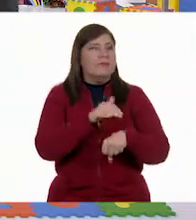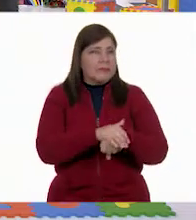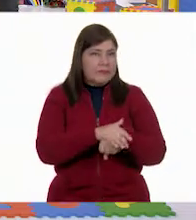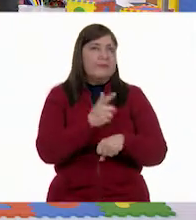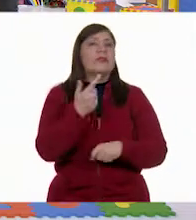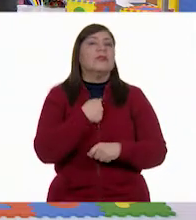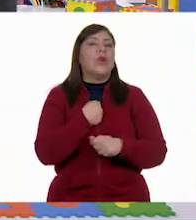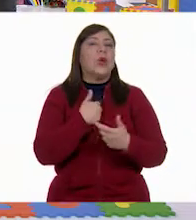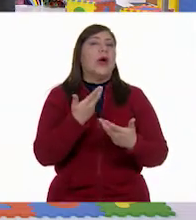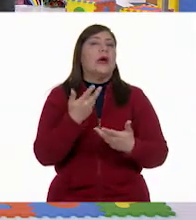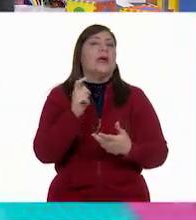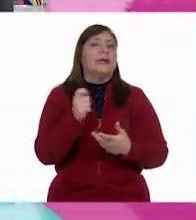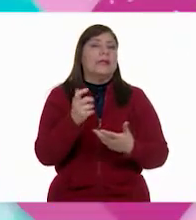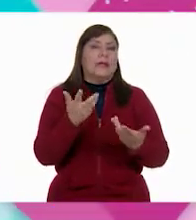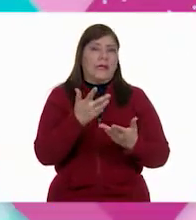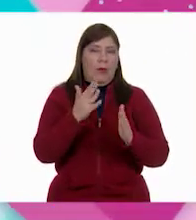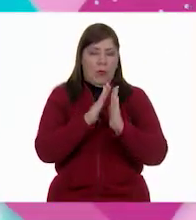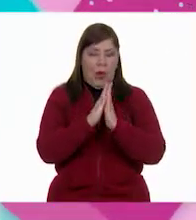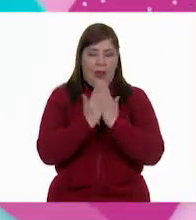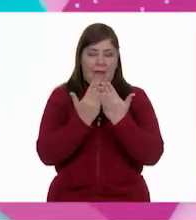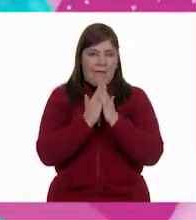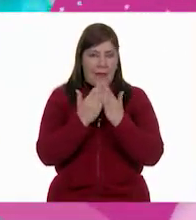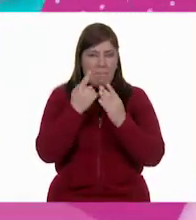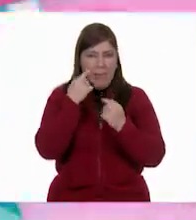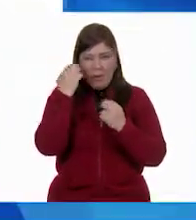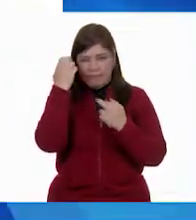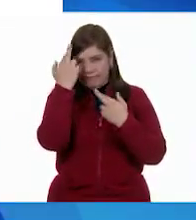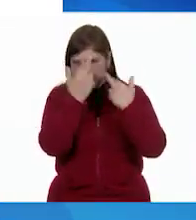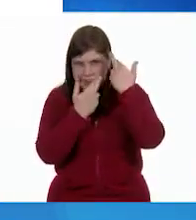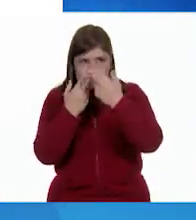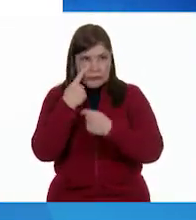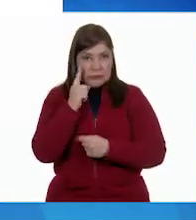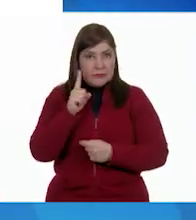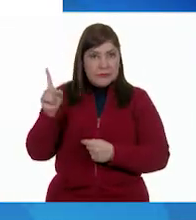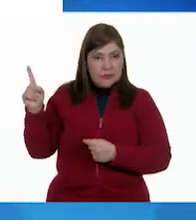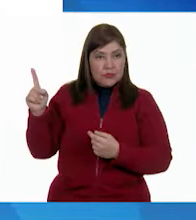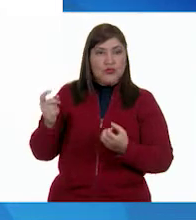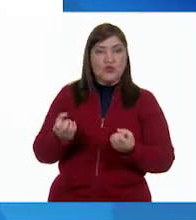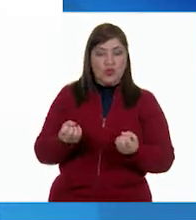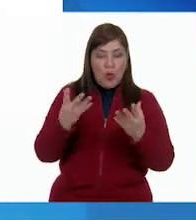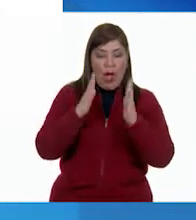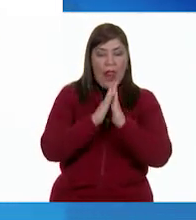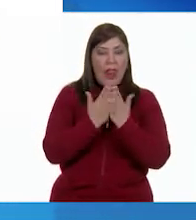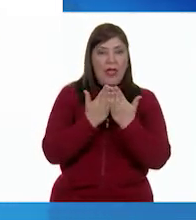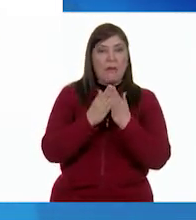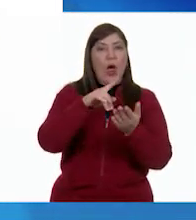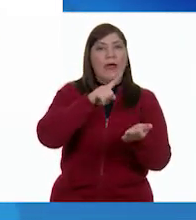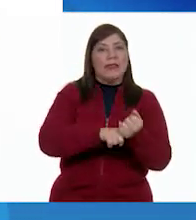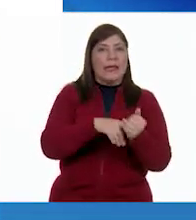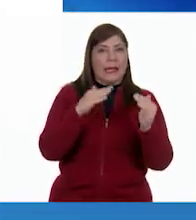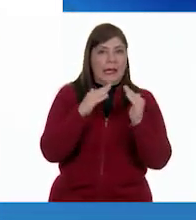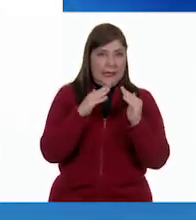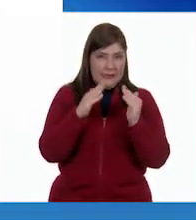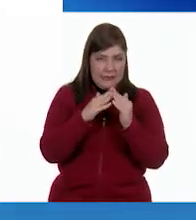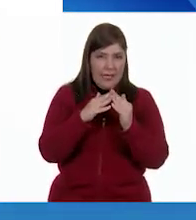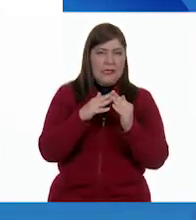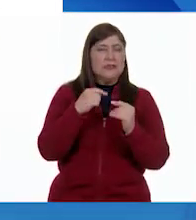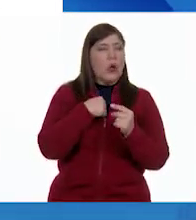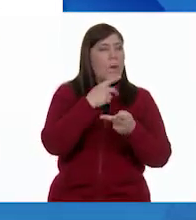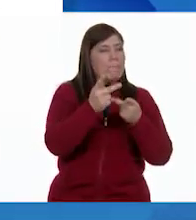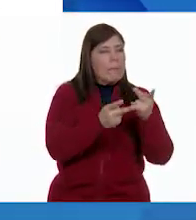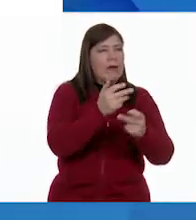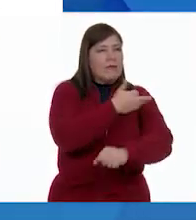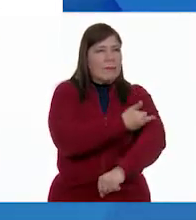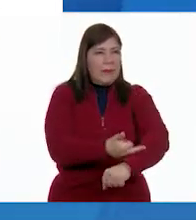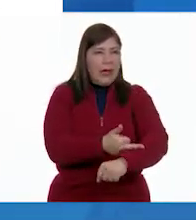que vamos a ver si la podemos ver en la pantalla para analizarla. Ahí está, mira, cantidad de libros en casa. ¡Wow! También junté las familias a la